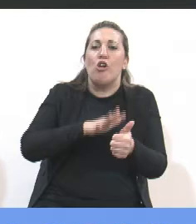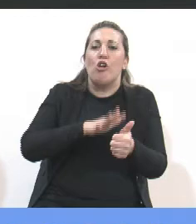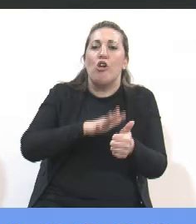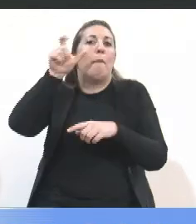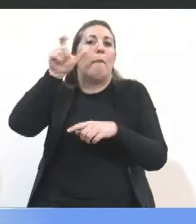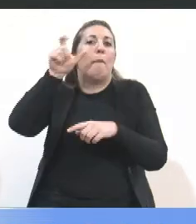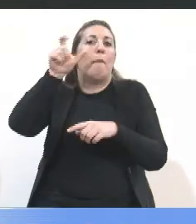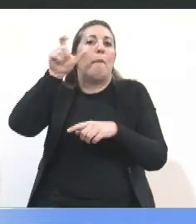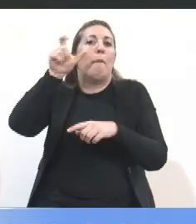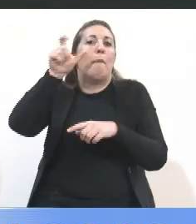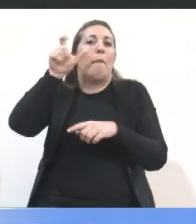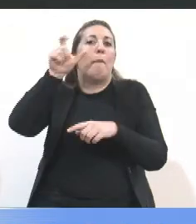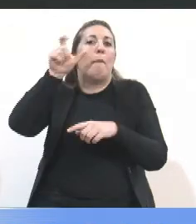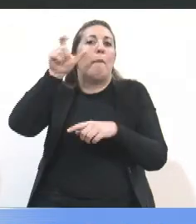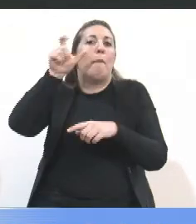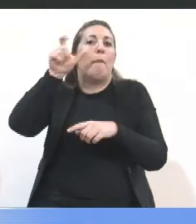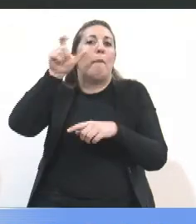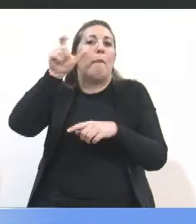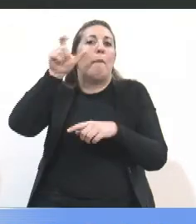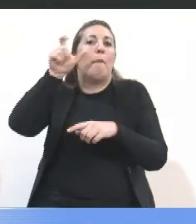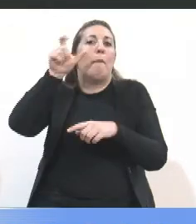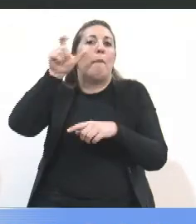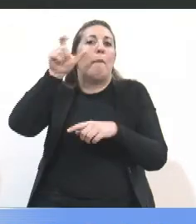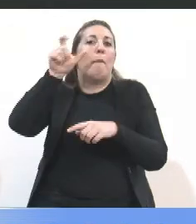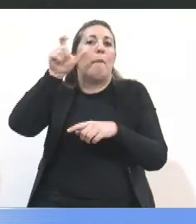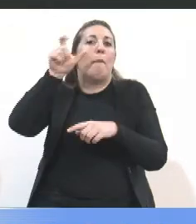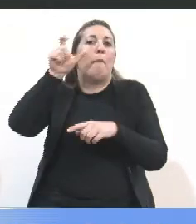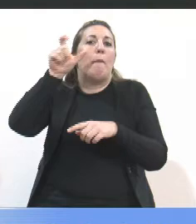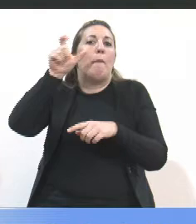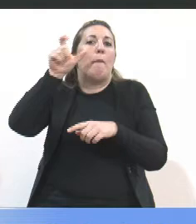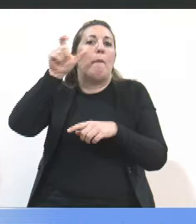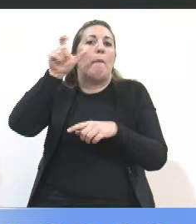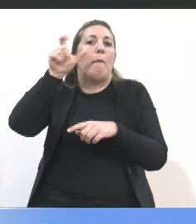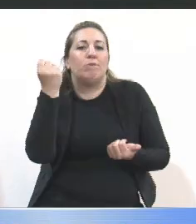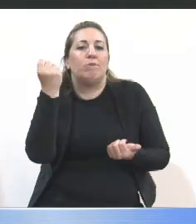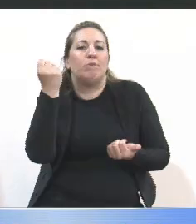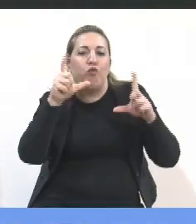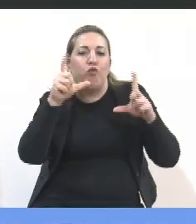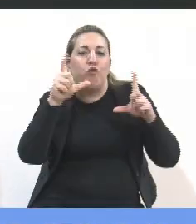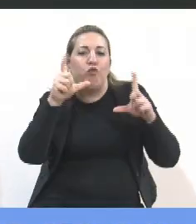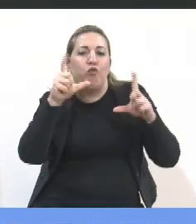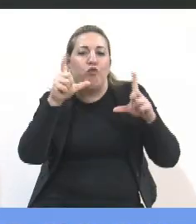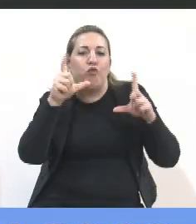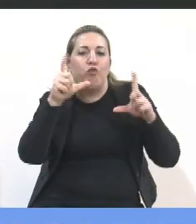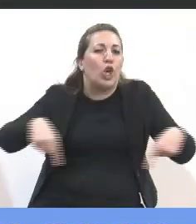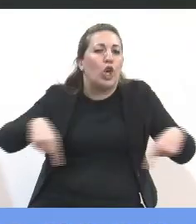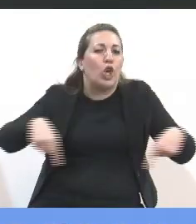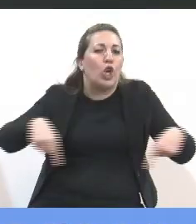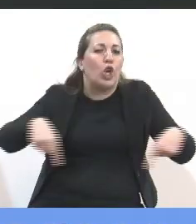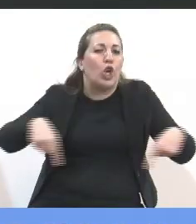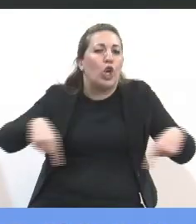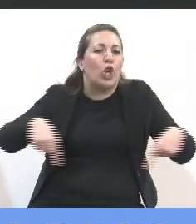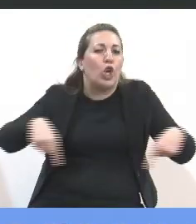y que lo hace con fines sexual, niñas que trata de conseguir fotos, videos con los que después poder